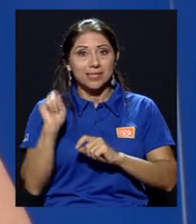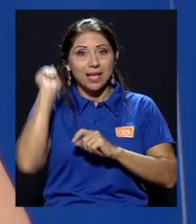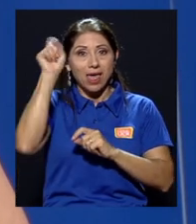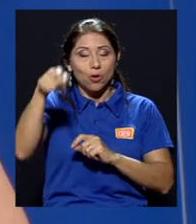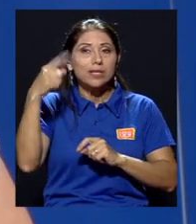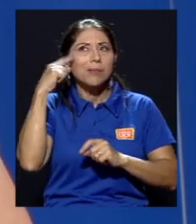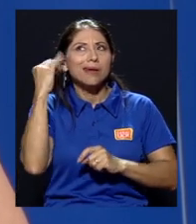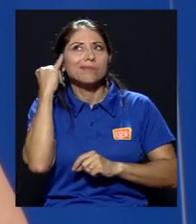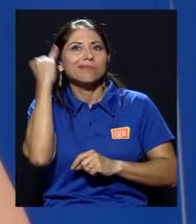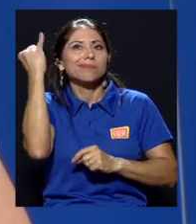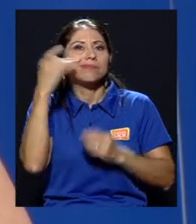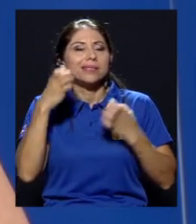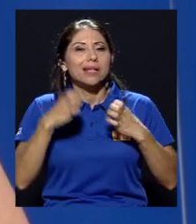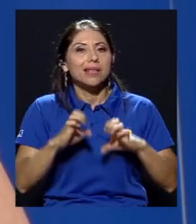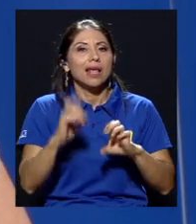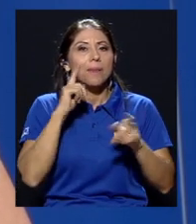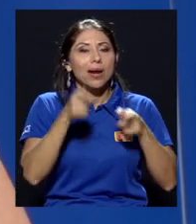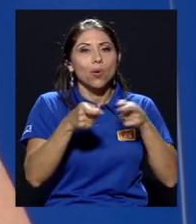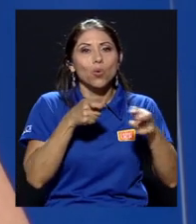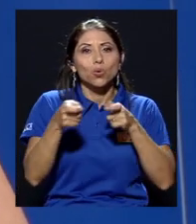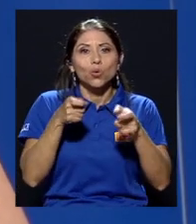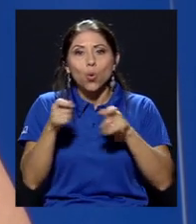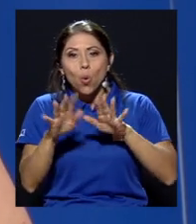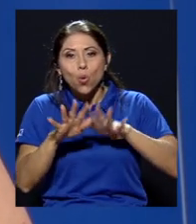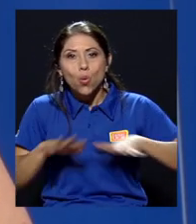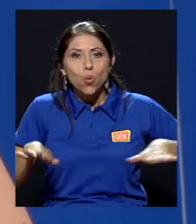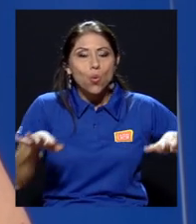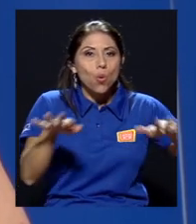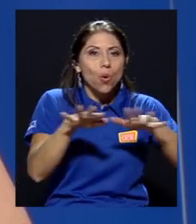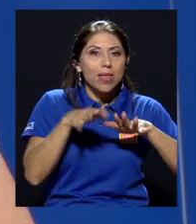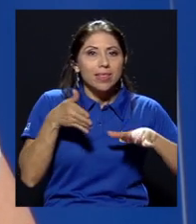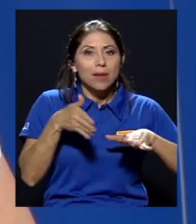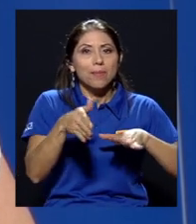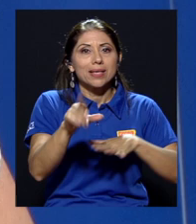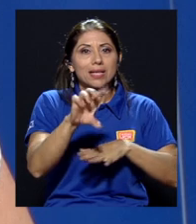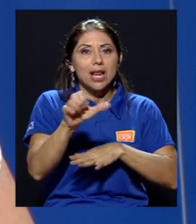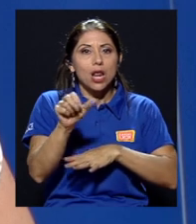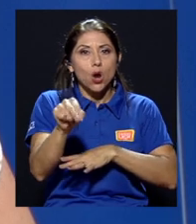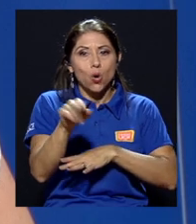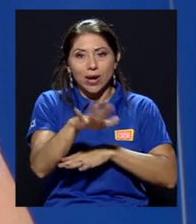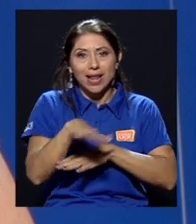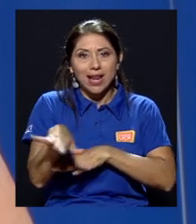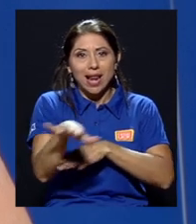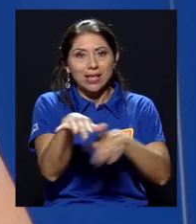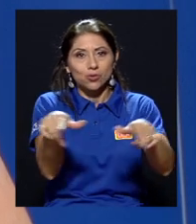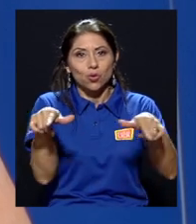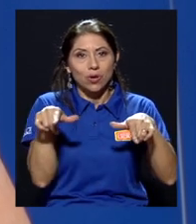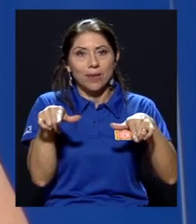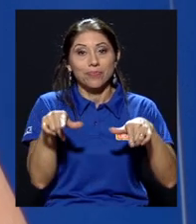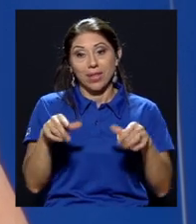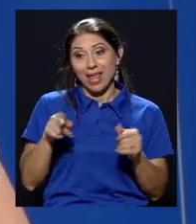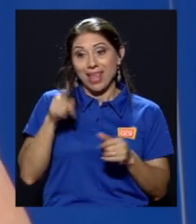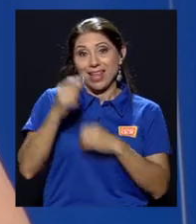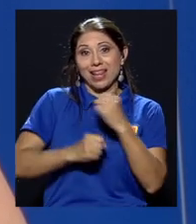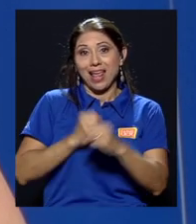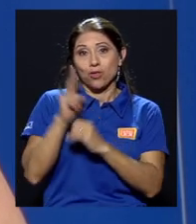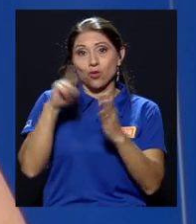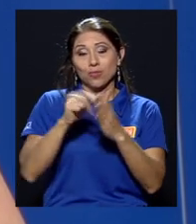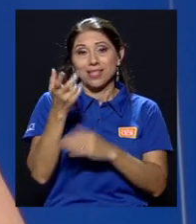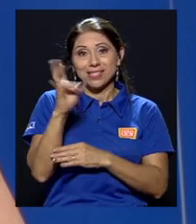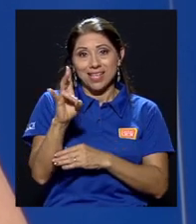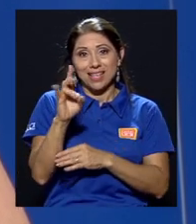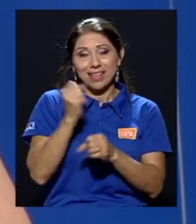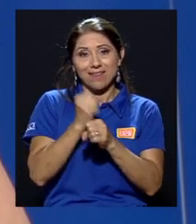para el control y manejo del pez león en la zona. A raíz de este proyecto, en el año 2017, trabajamos autogestión